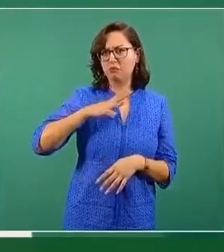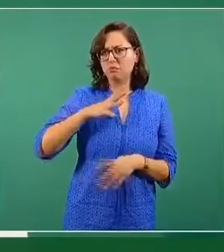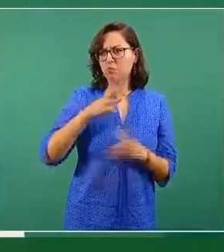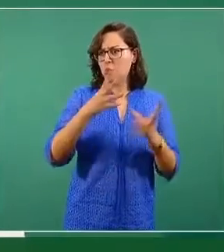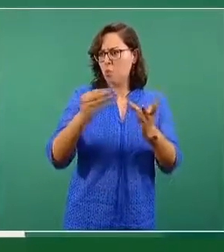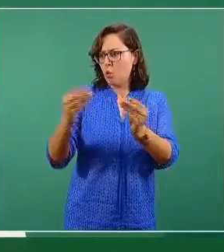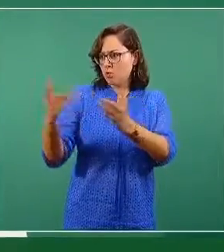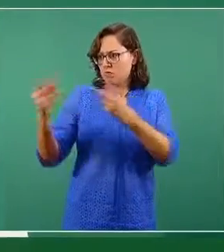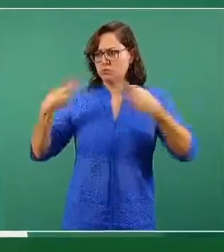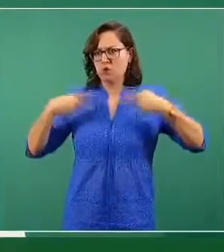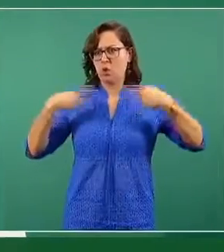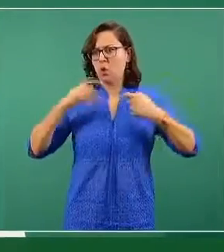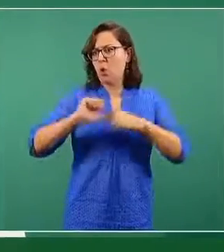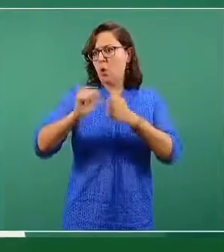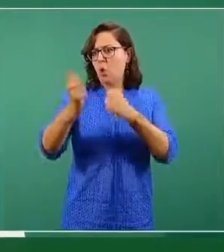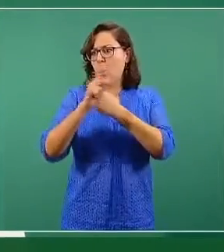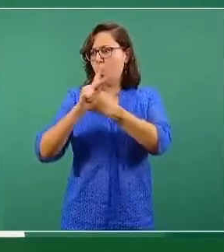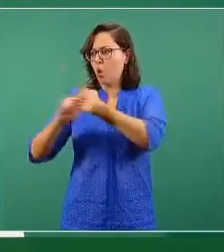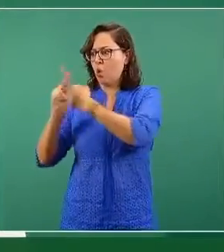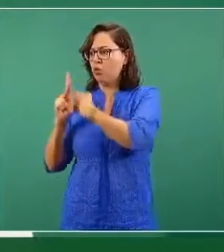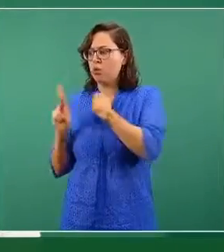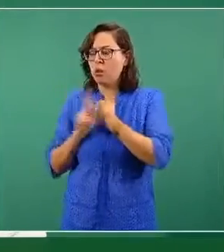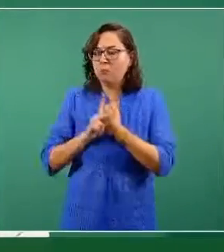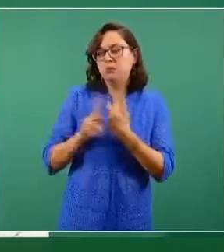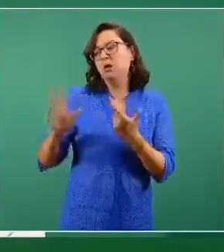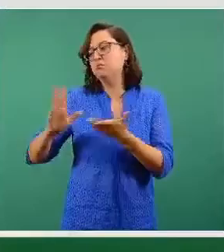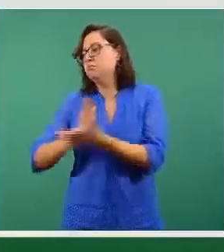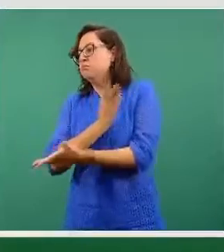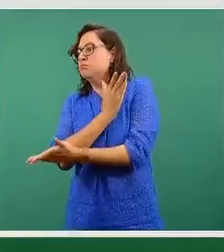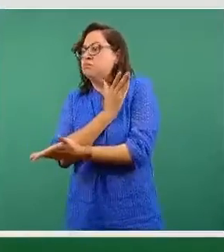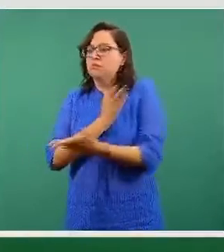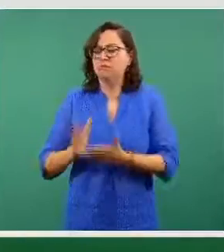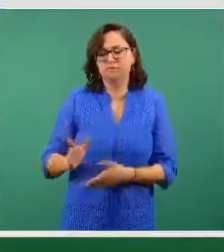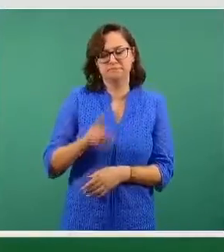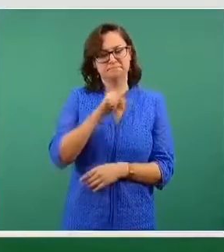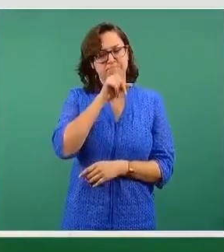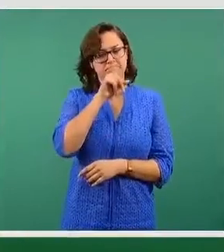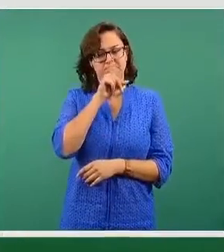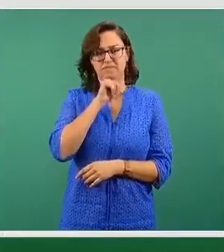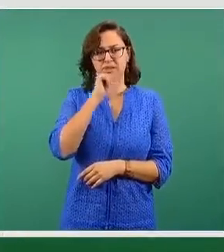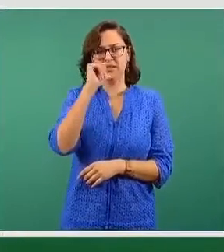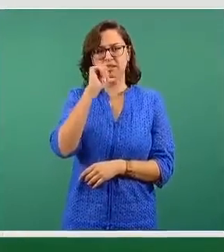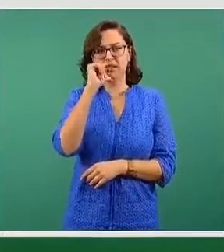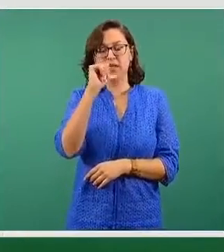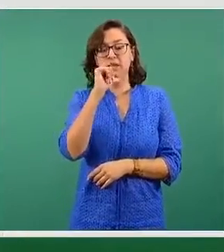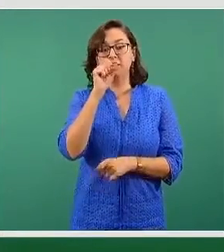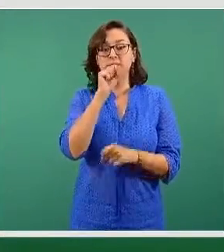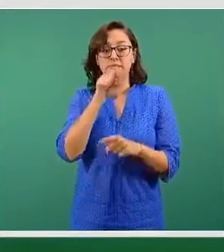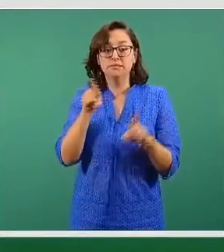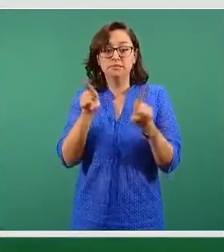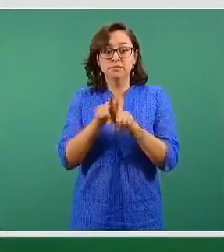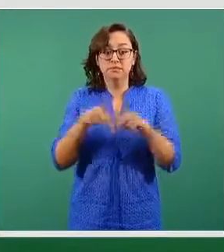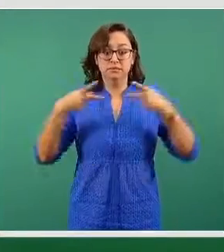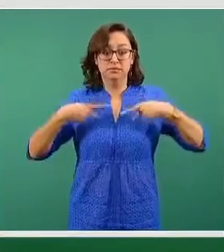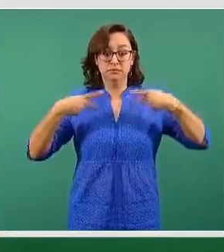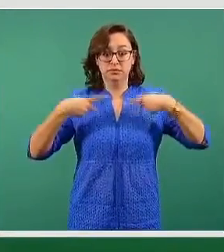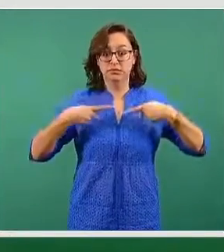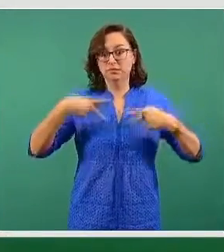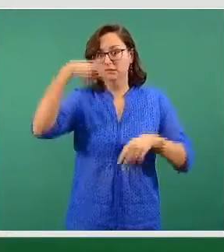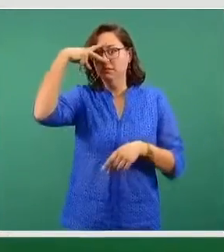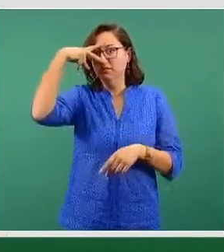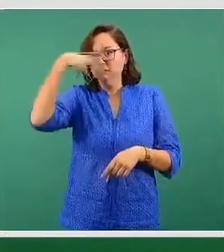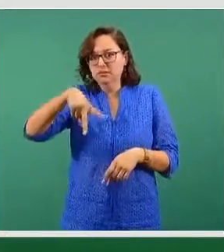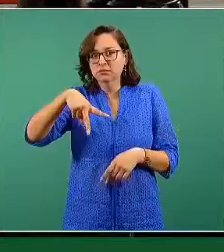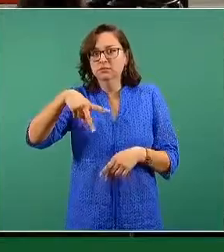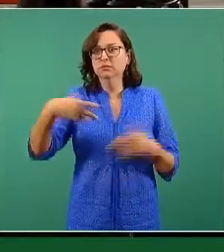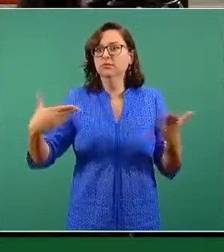supuesto, mucho menos a nuestros connacionales que han tenido residencia fuera de México, aun cuando sea por años, o incluso